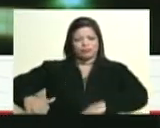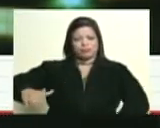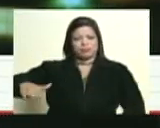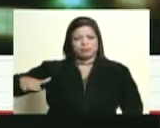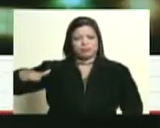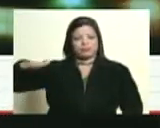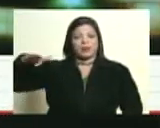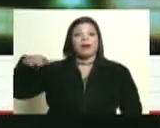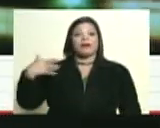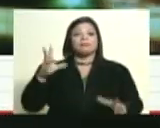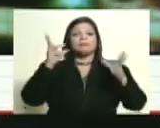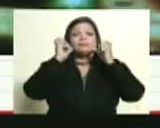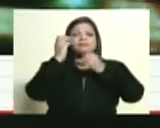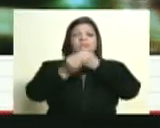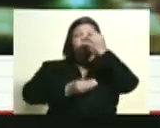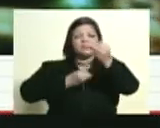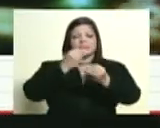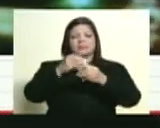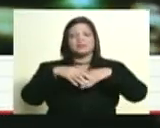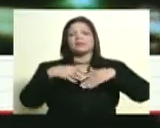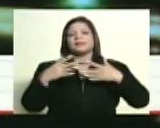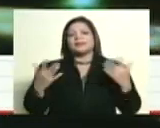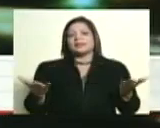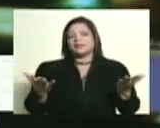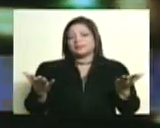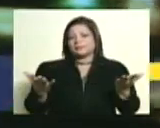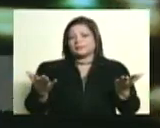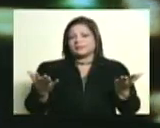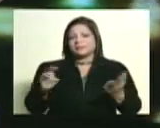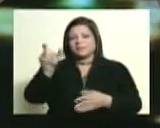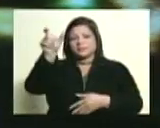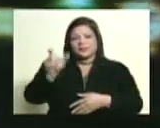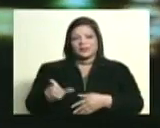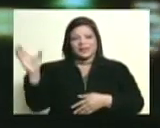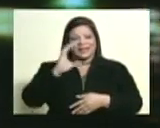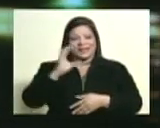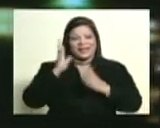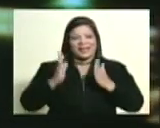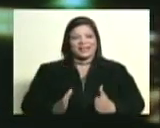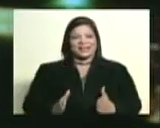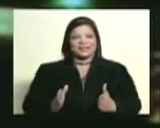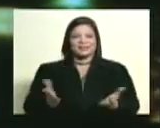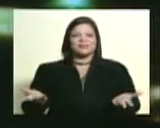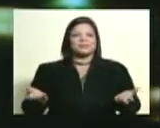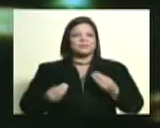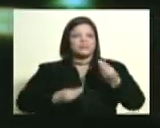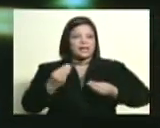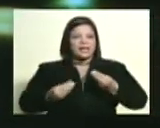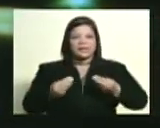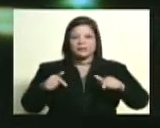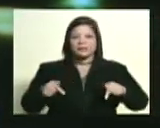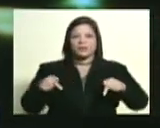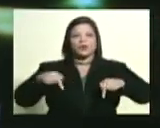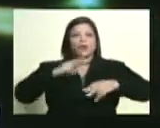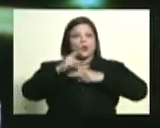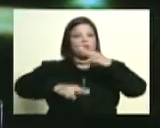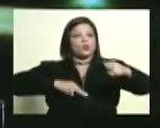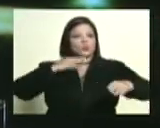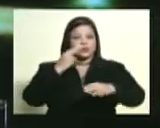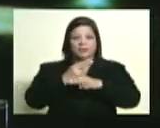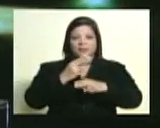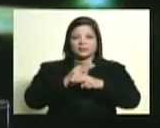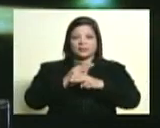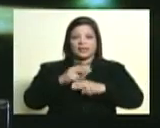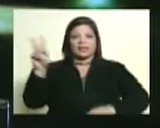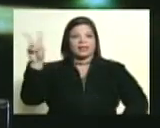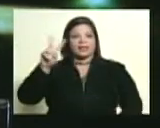¿qué hizo este caraqueño, como ya lo describíamos, para ser el más universal de